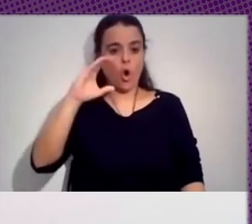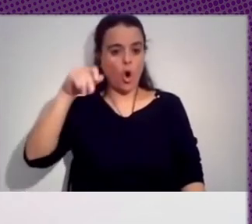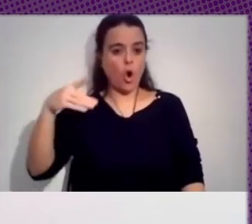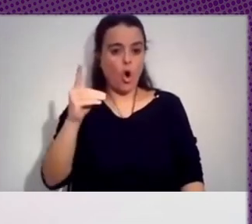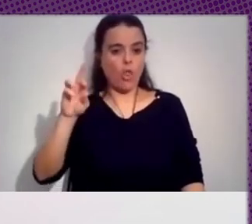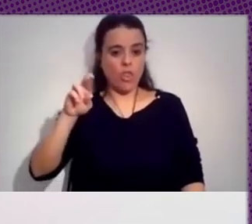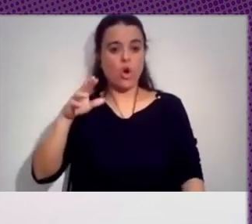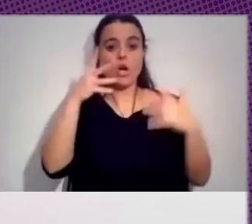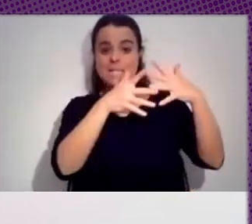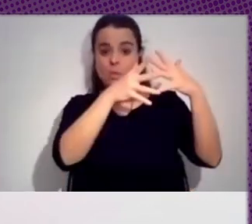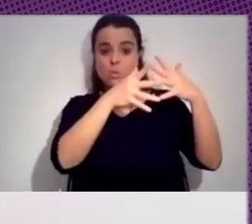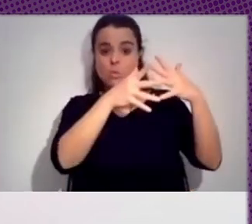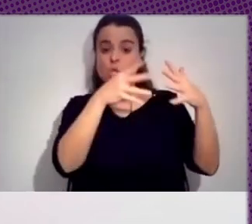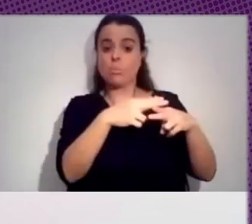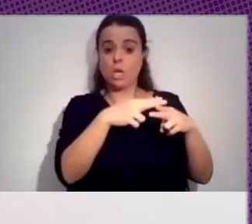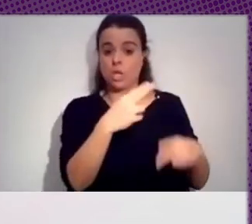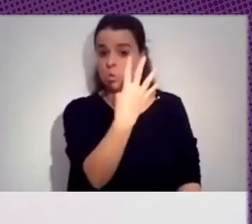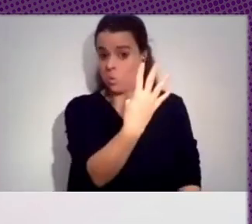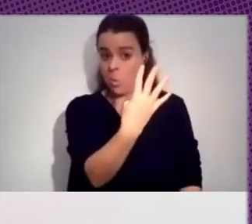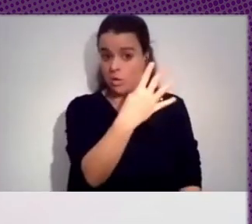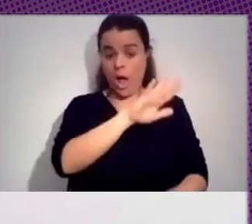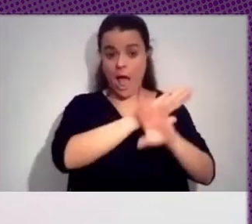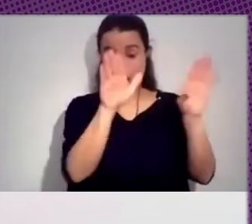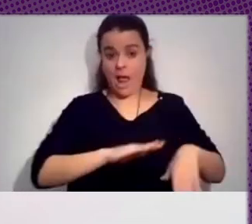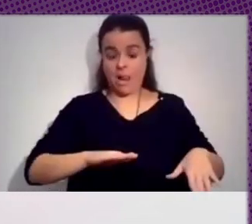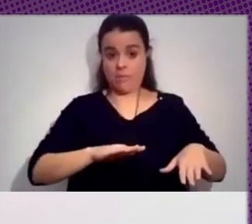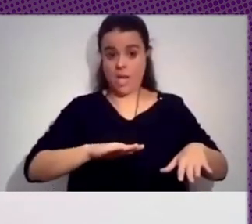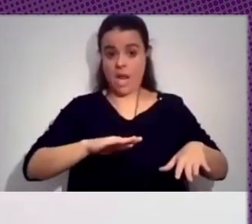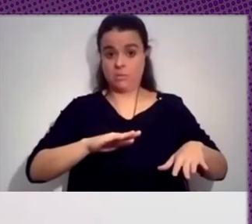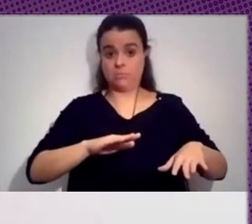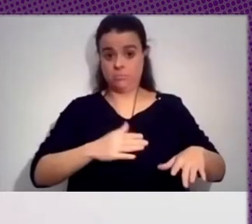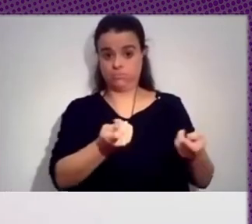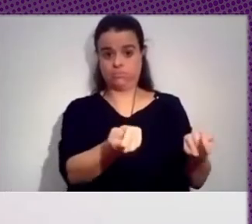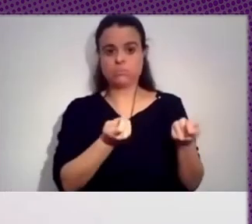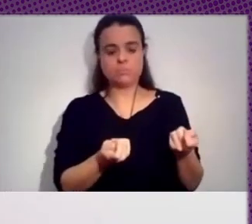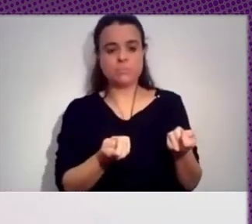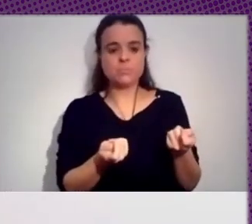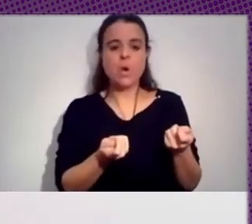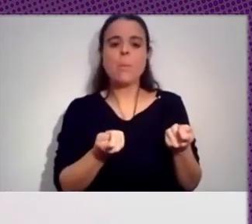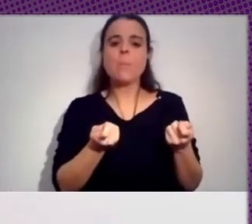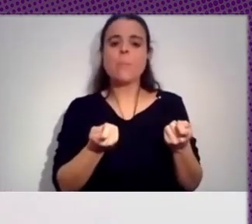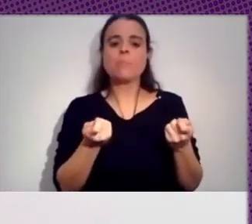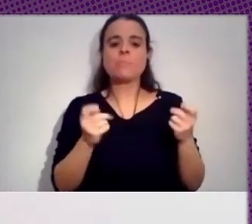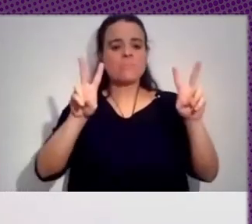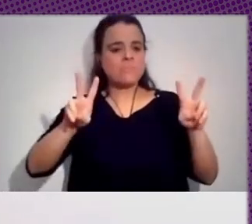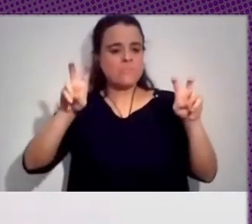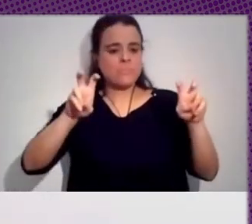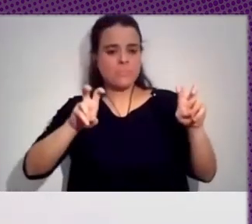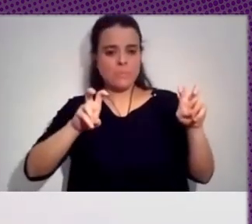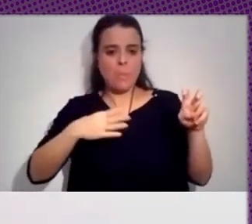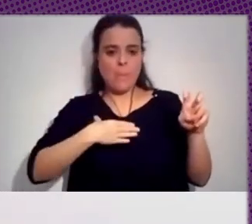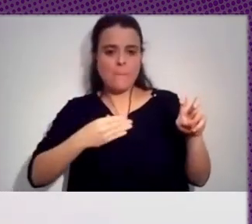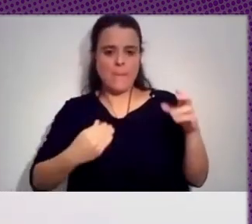en Estados Unidos que luego mandaron. Pero sobre todo el caso de papel-prensa, de prensa-papel, como incluso desaparecieron